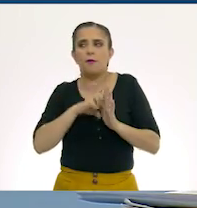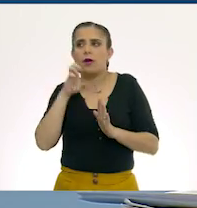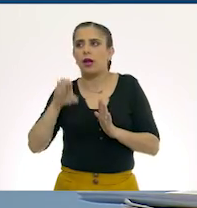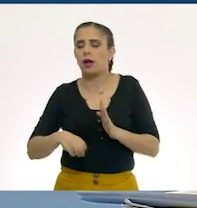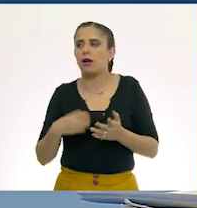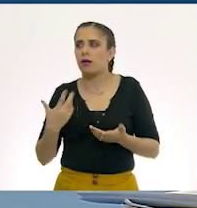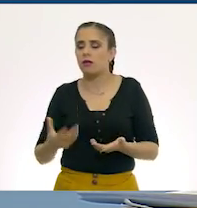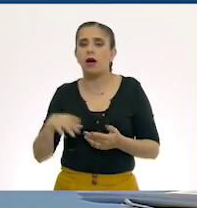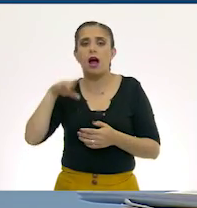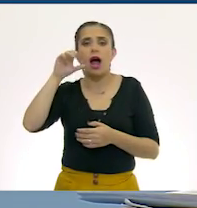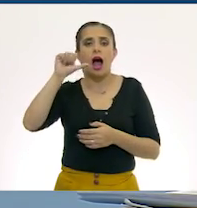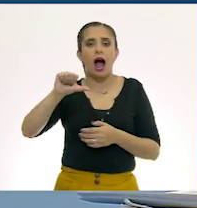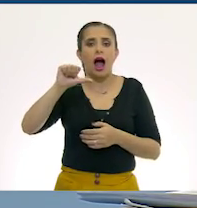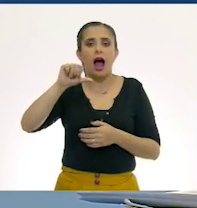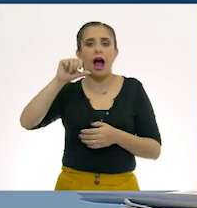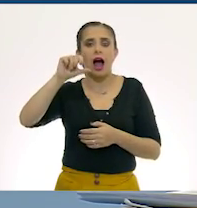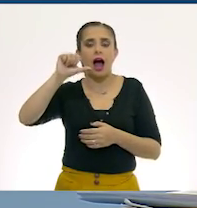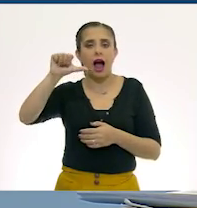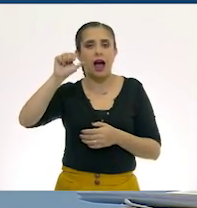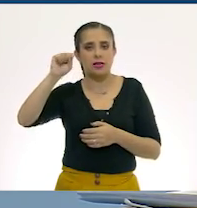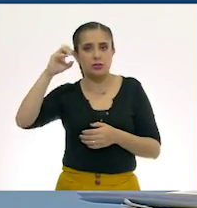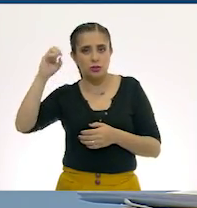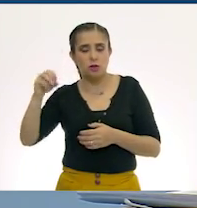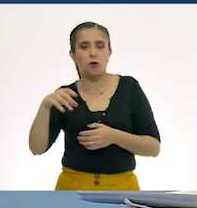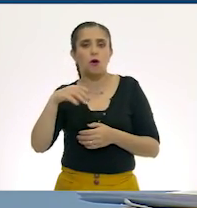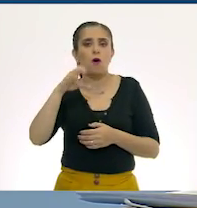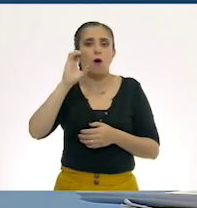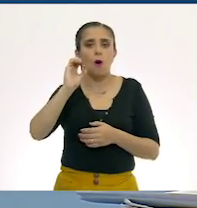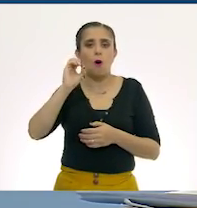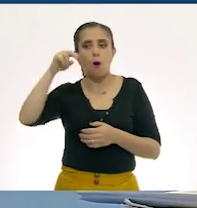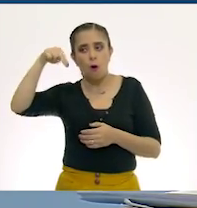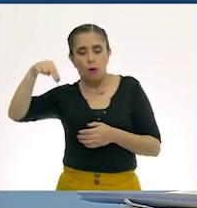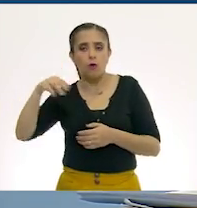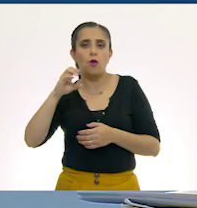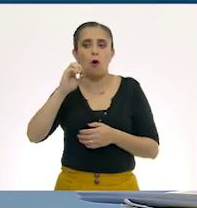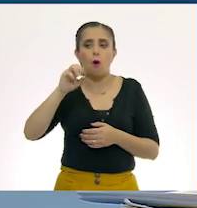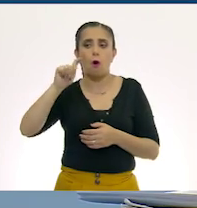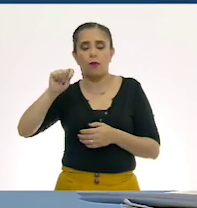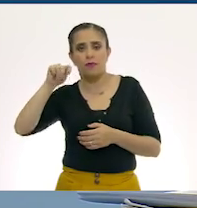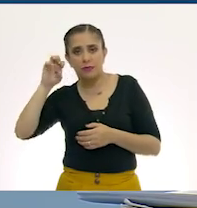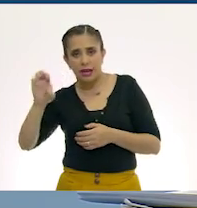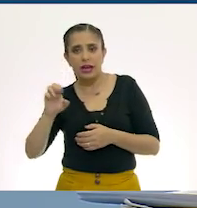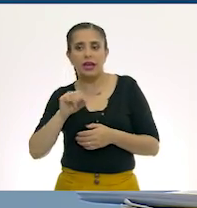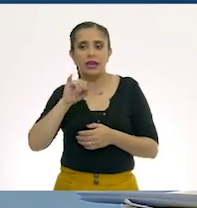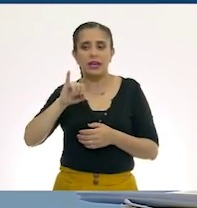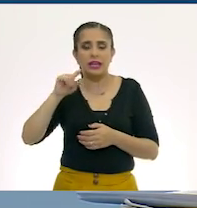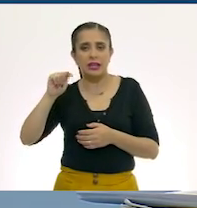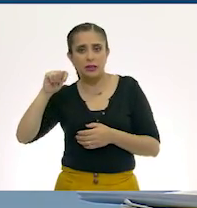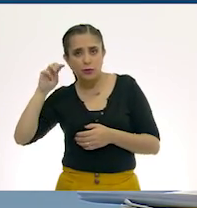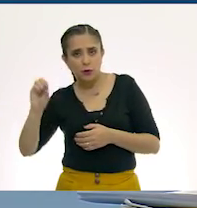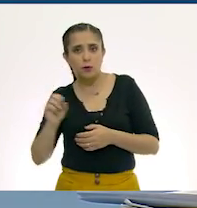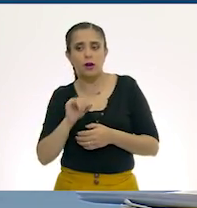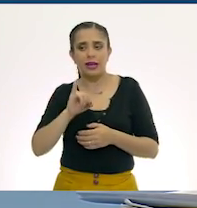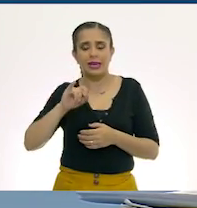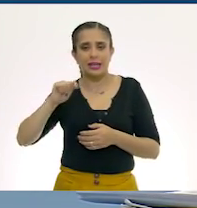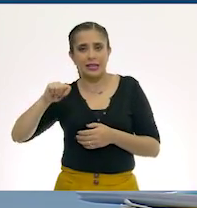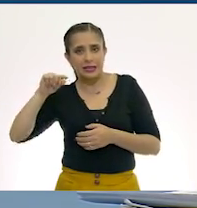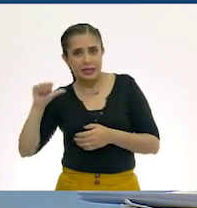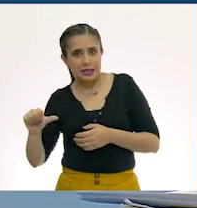Aso, on, ote, ito, ita,